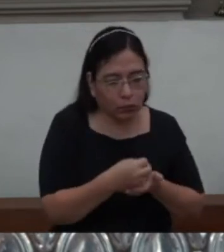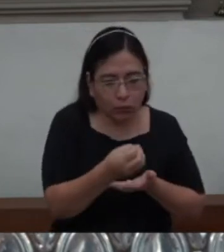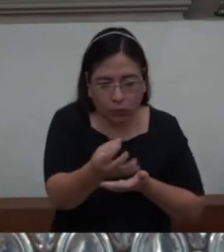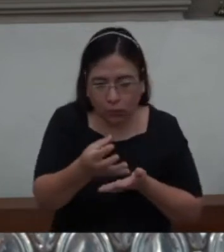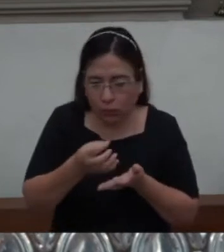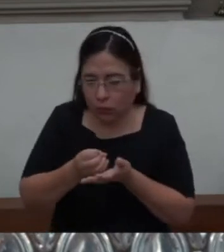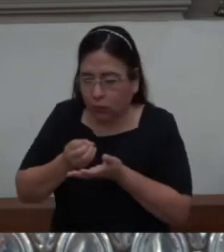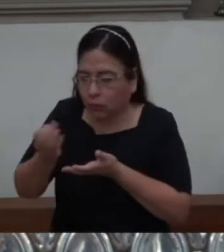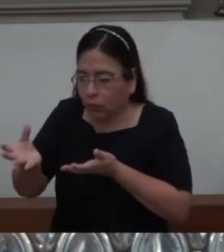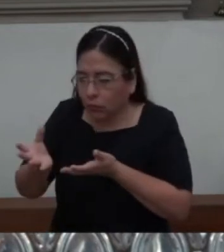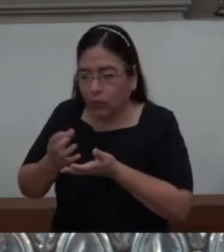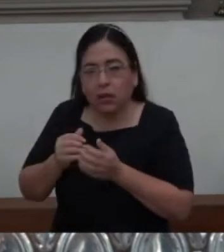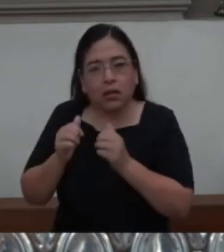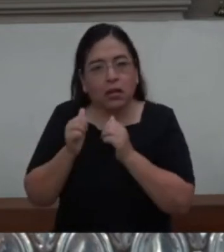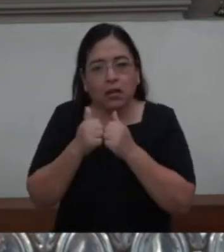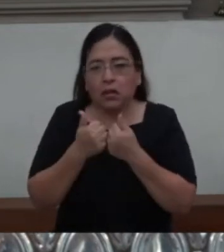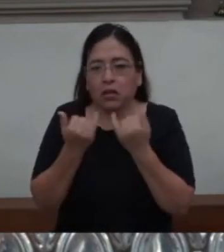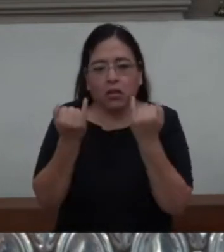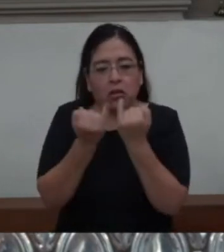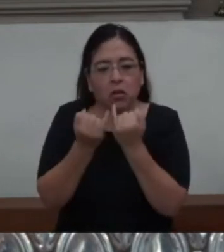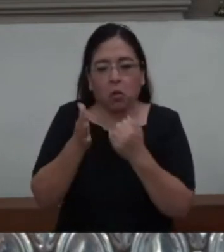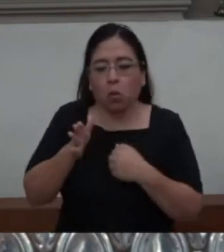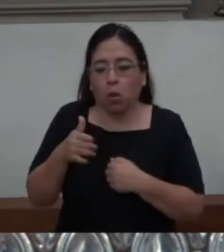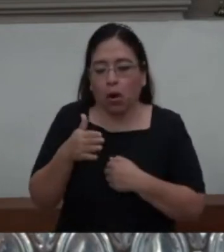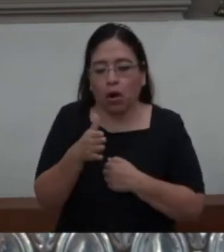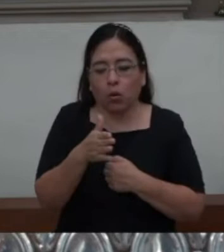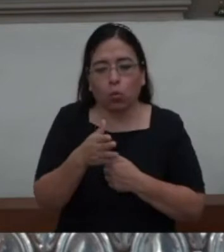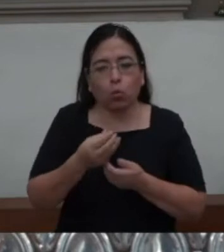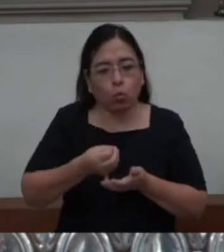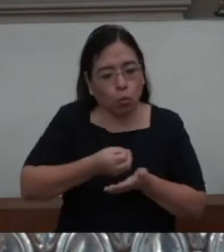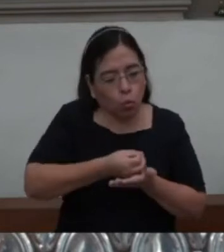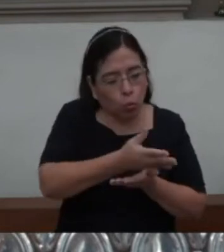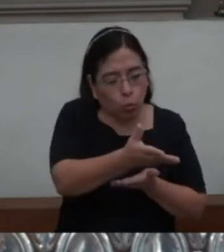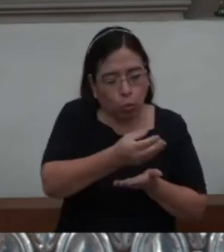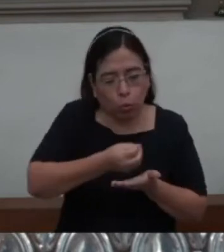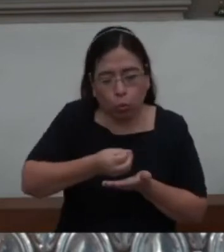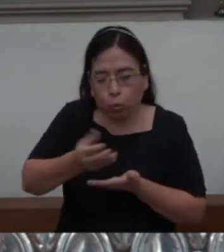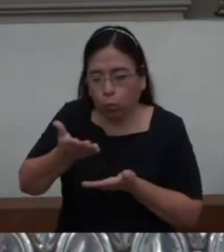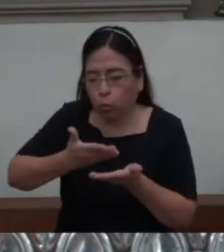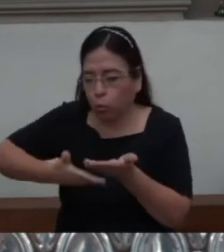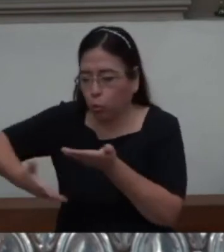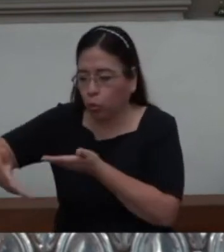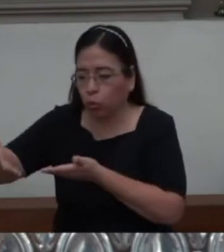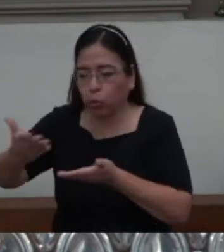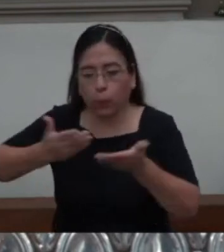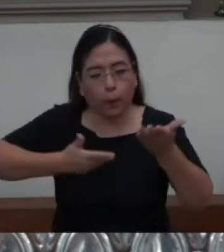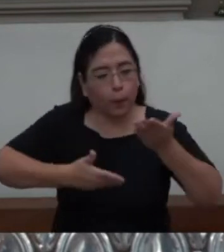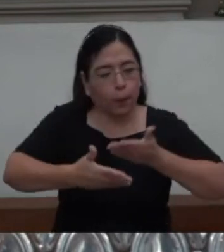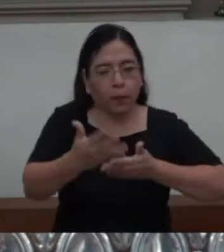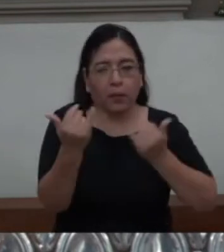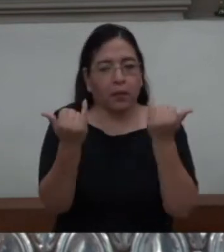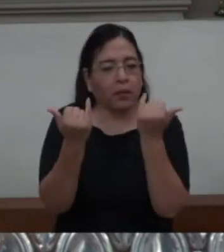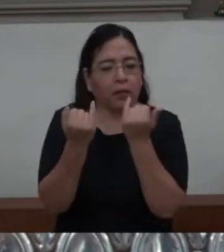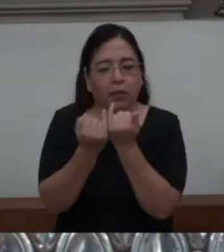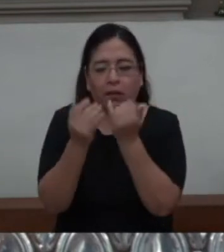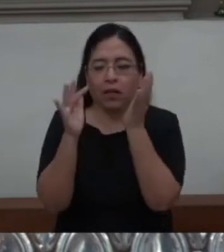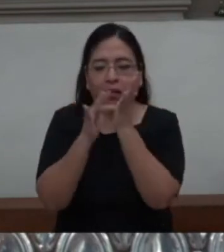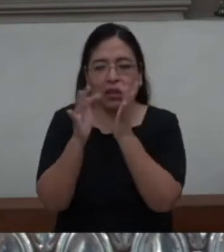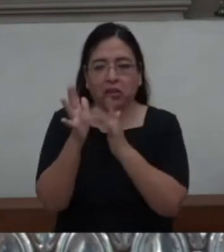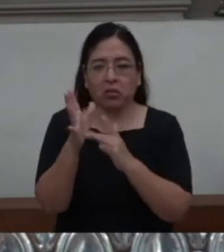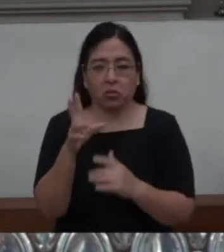Es necesario partir y compartir. Mientras no